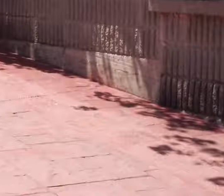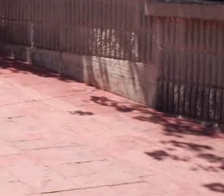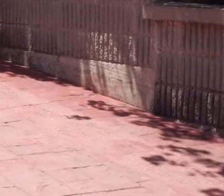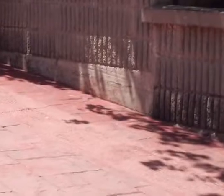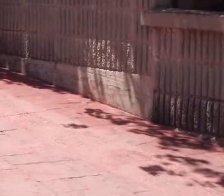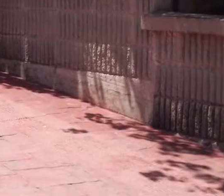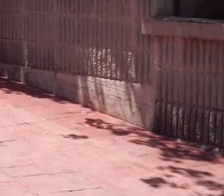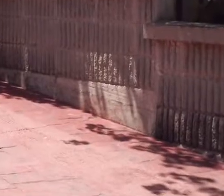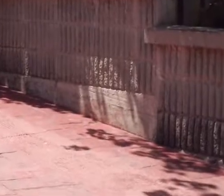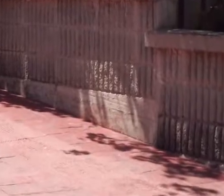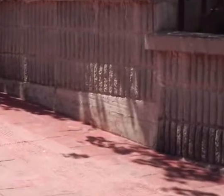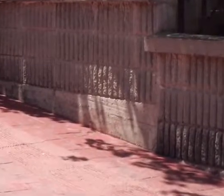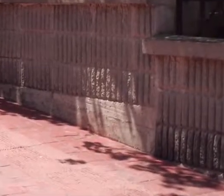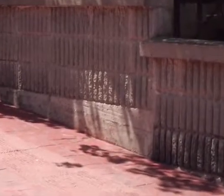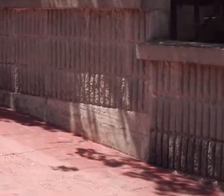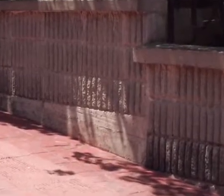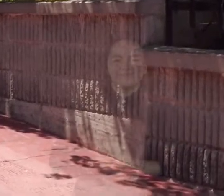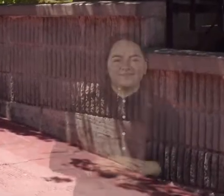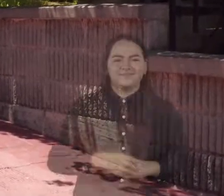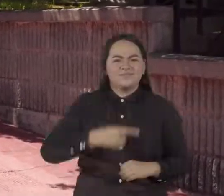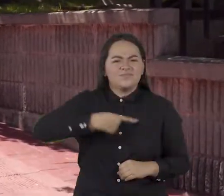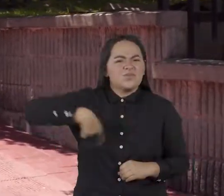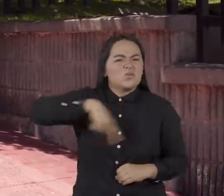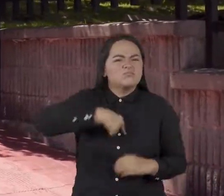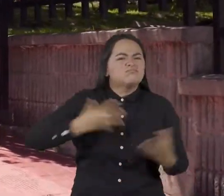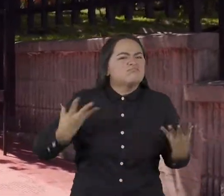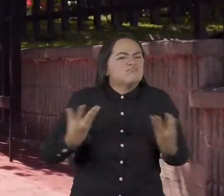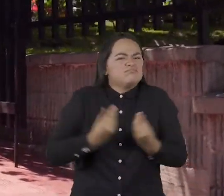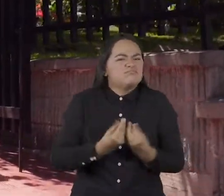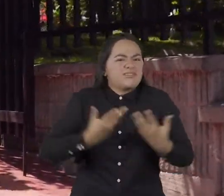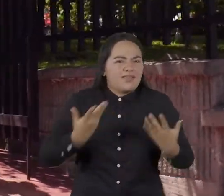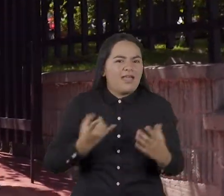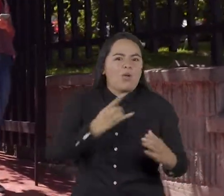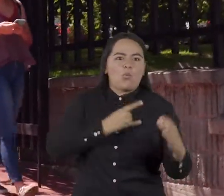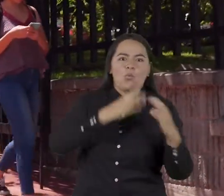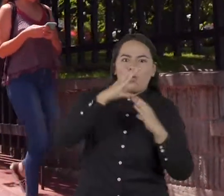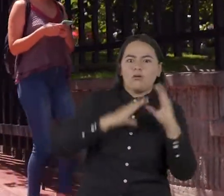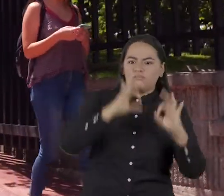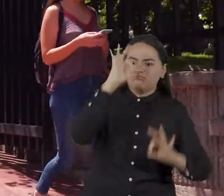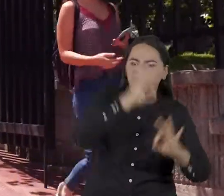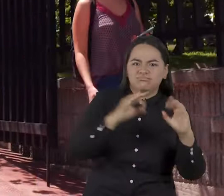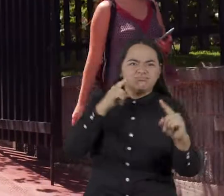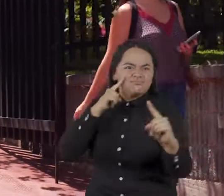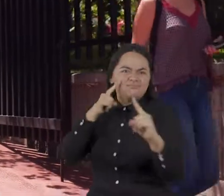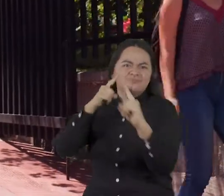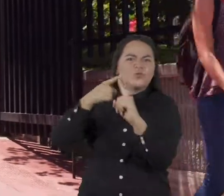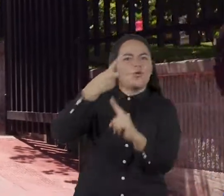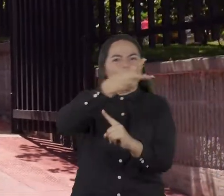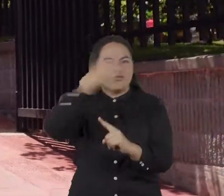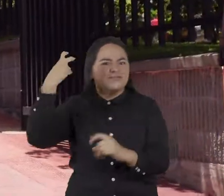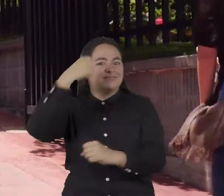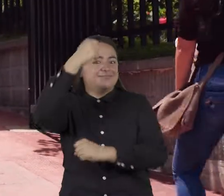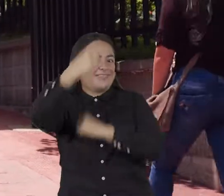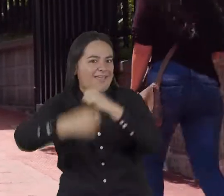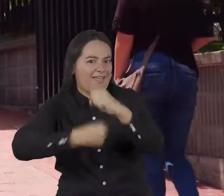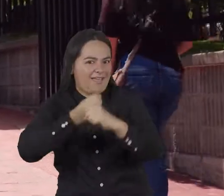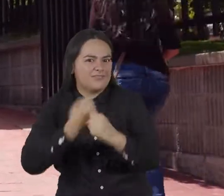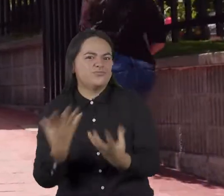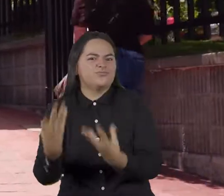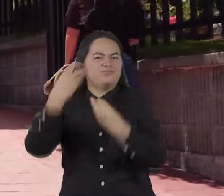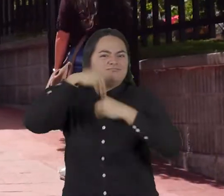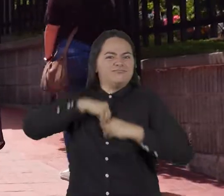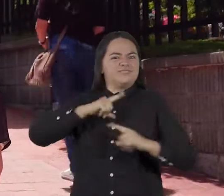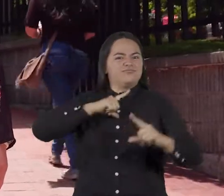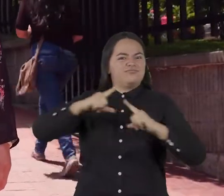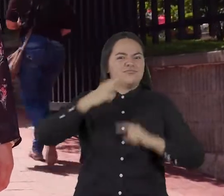Nos estamos preparando para llegar al Bicentenario y asumir con liderazgo y compromiso regional y nacional los desafíos del mundo en